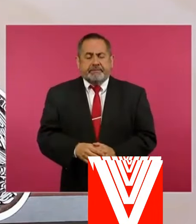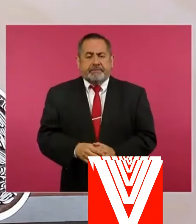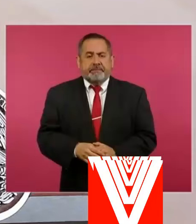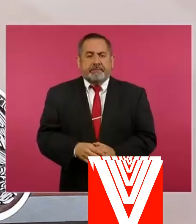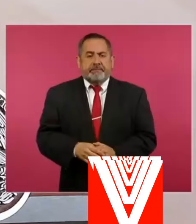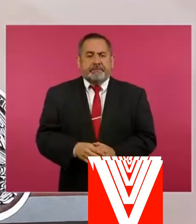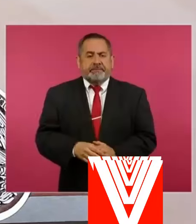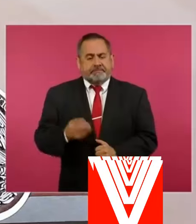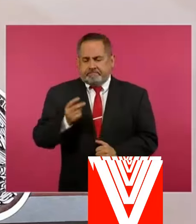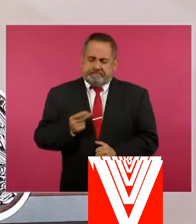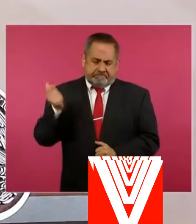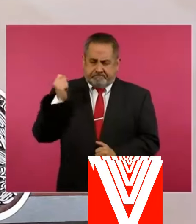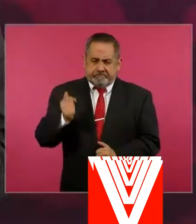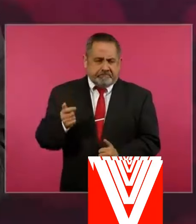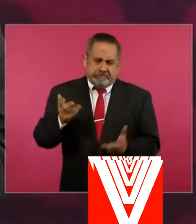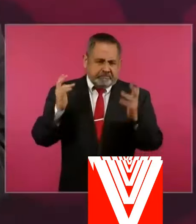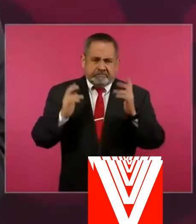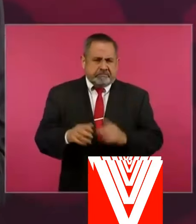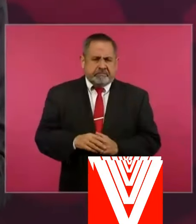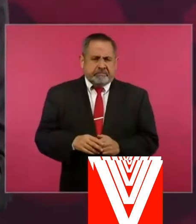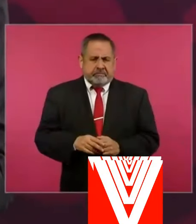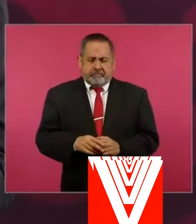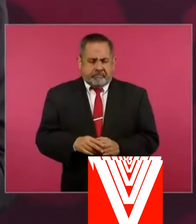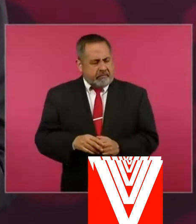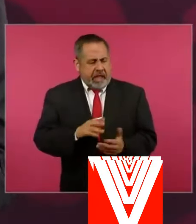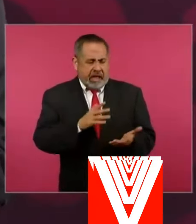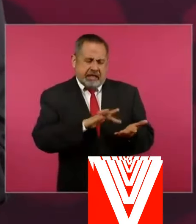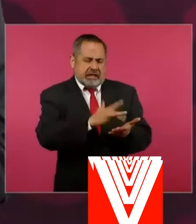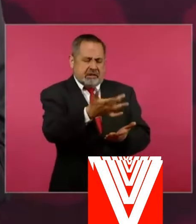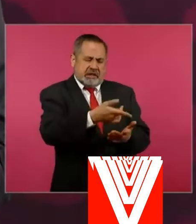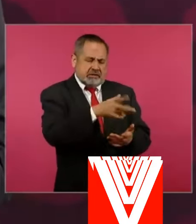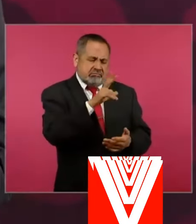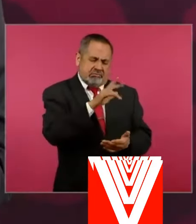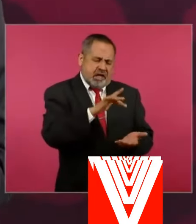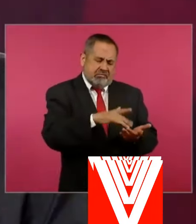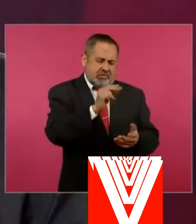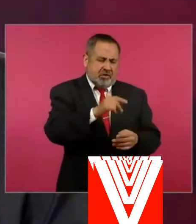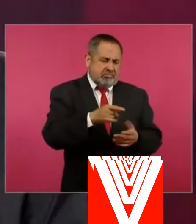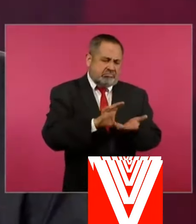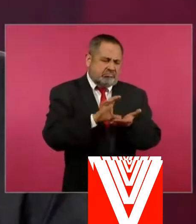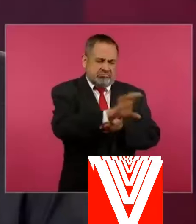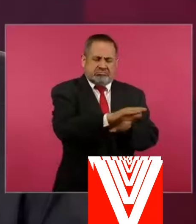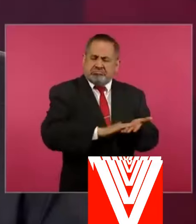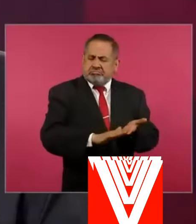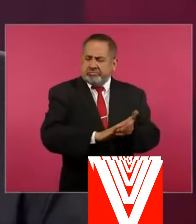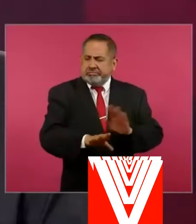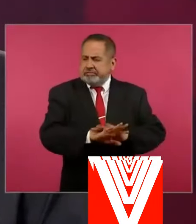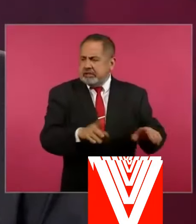lo despiden, le dan las gracias, lo liquidan.